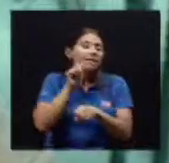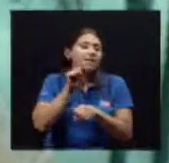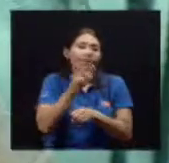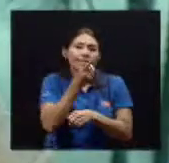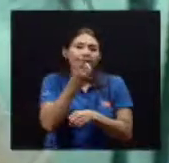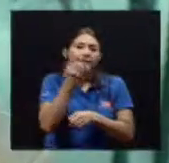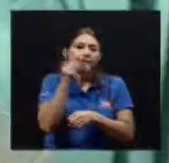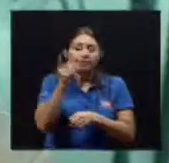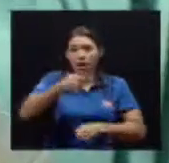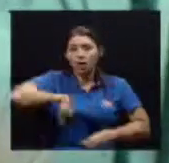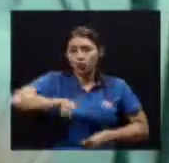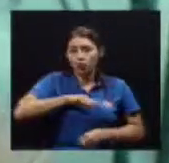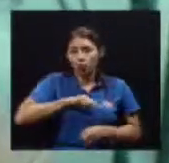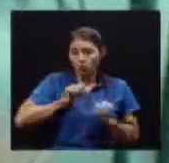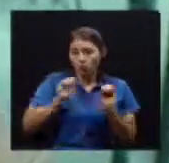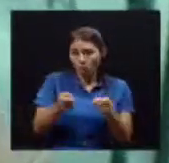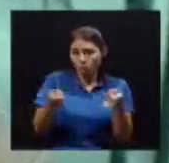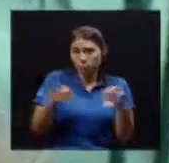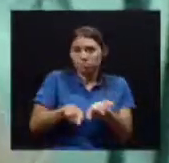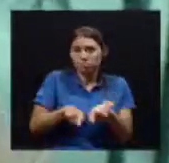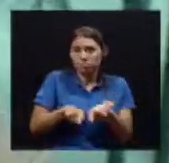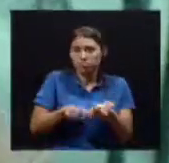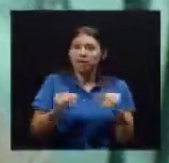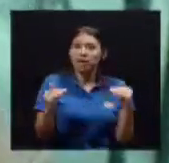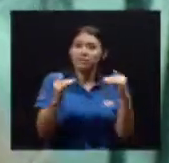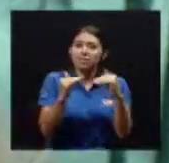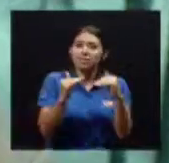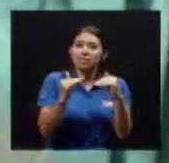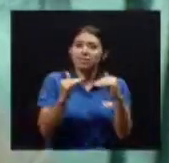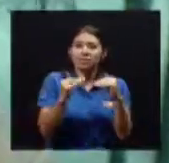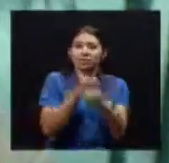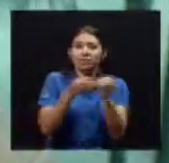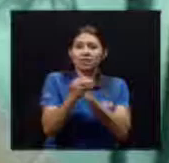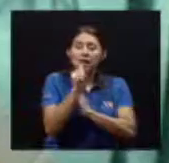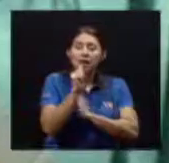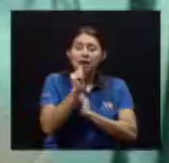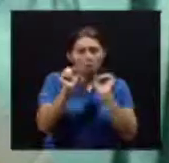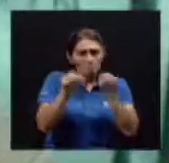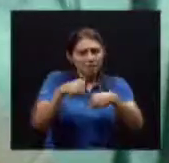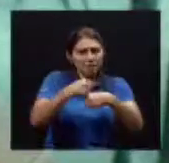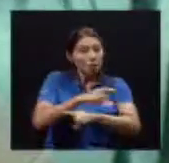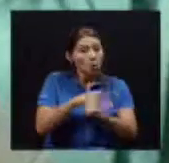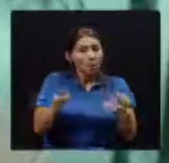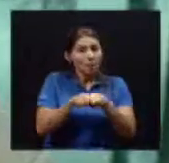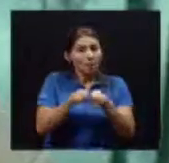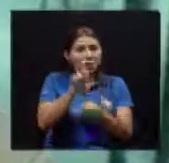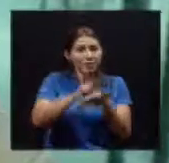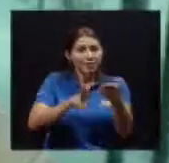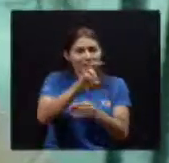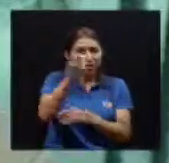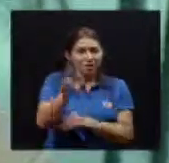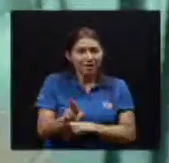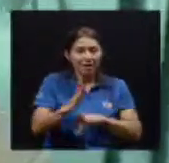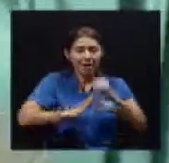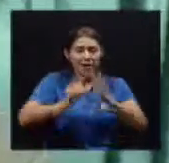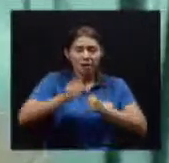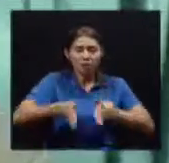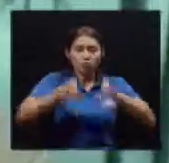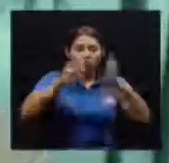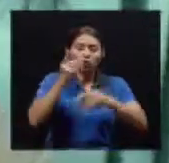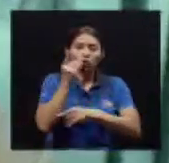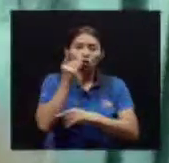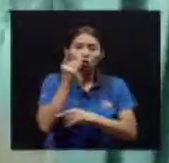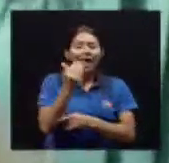importantes A nivel centroamericano En cuanto a la rehabilitación De pacientes Por medio de su programa De prostodoncia Especialidad de